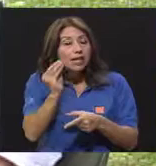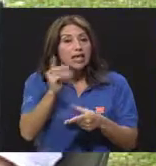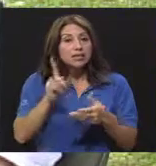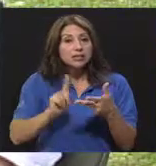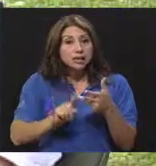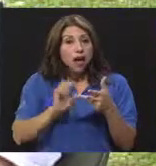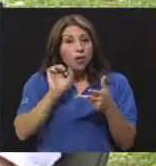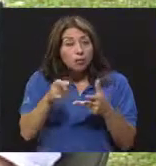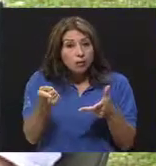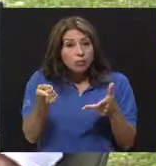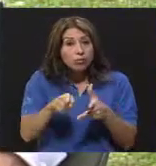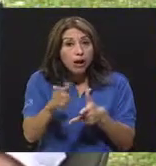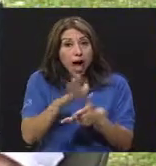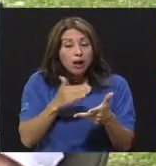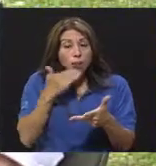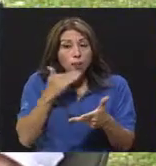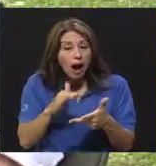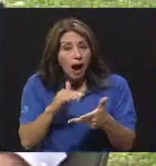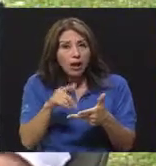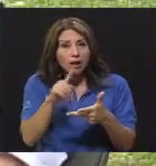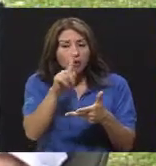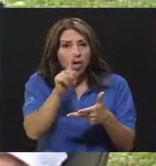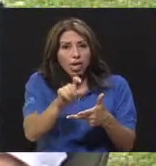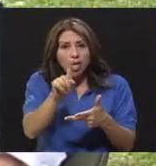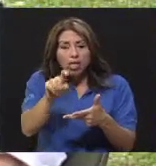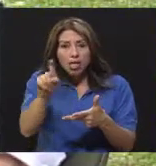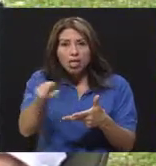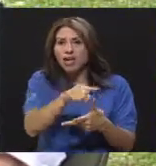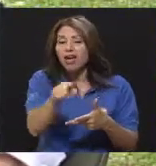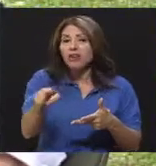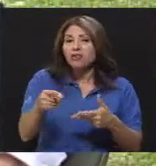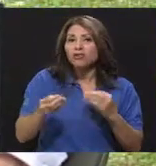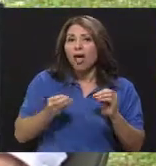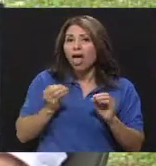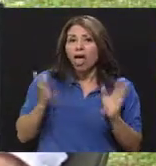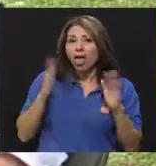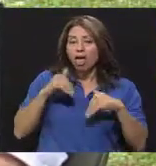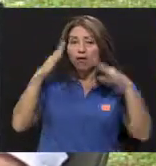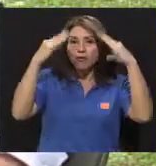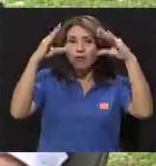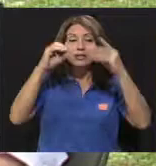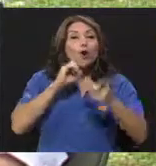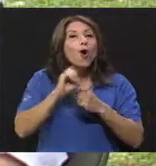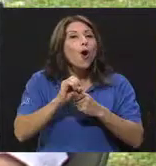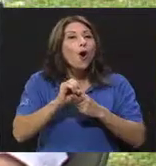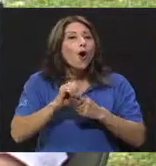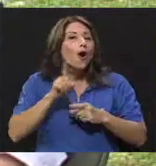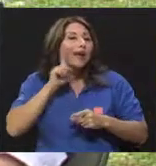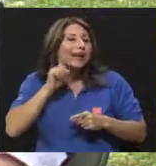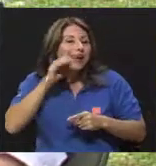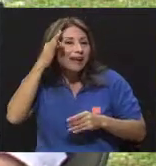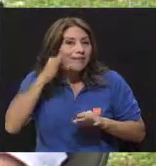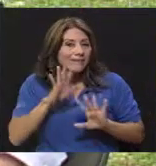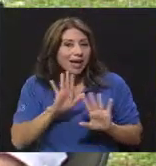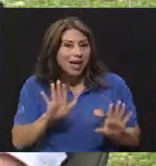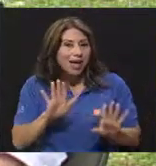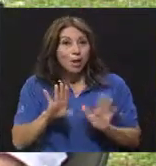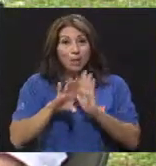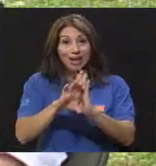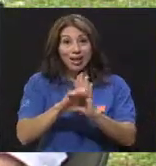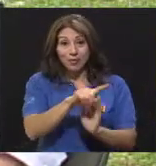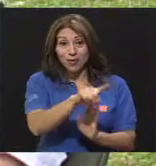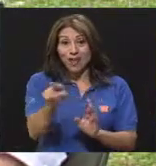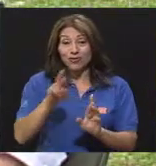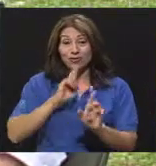Si produce algún daño, etc. Entonces encontramos ahí la desinformación y los prejuicios. Entonces, por ejemplo, el 51%